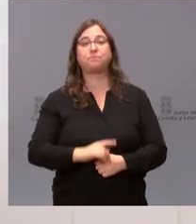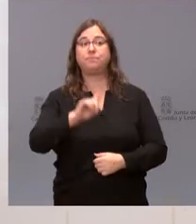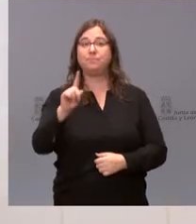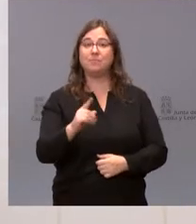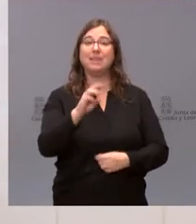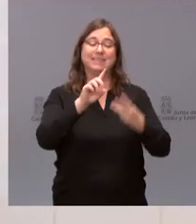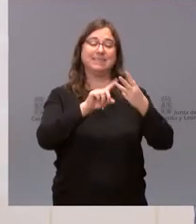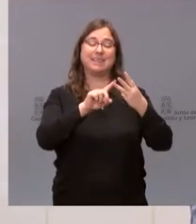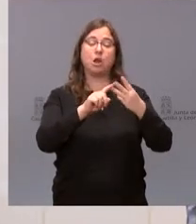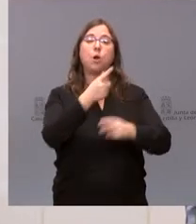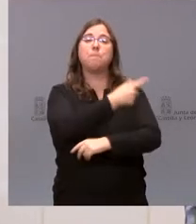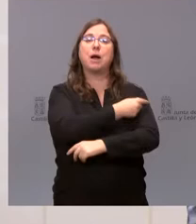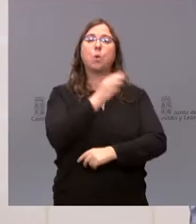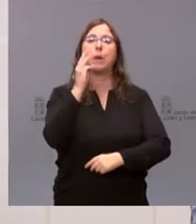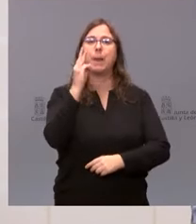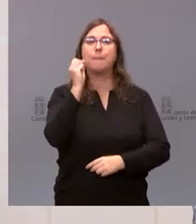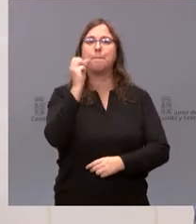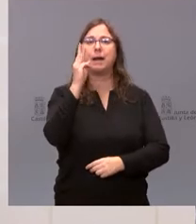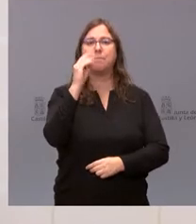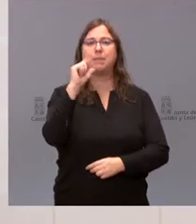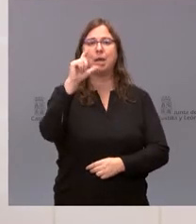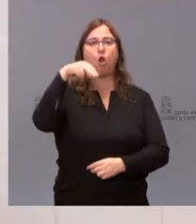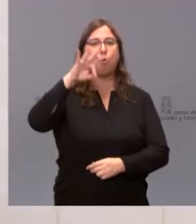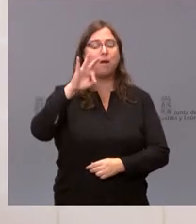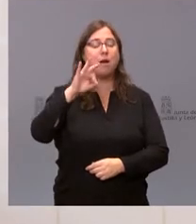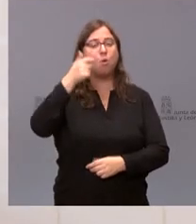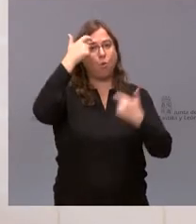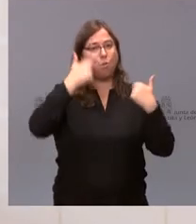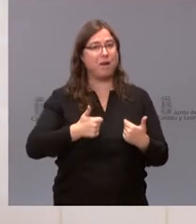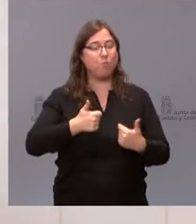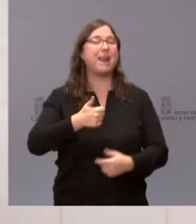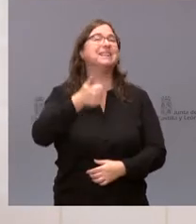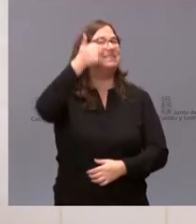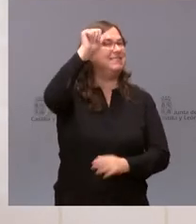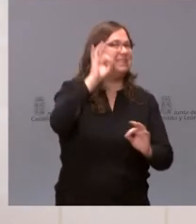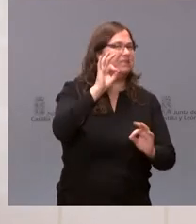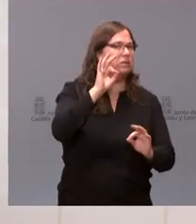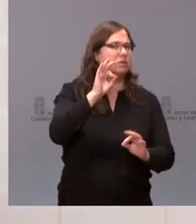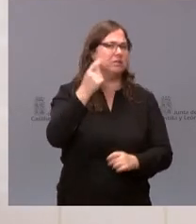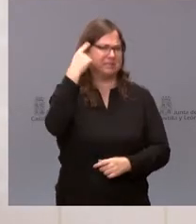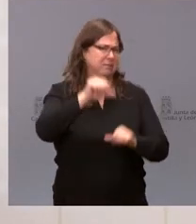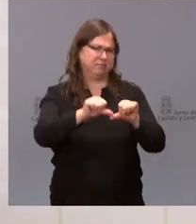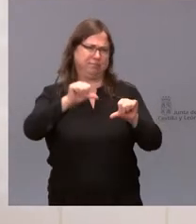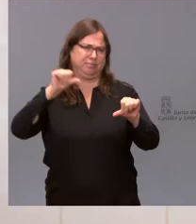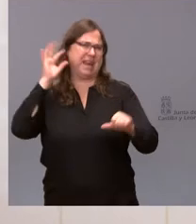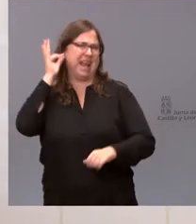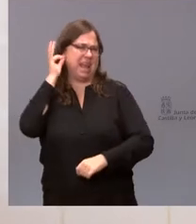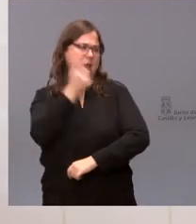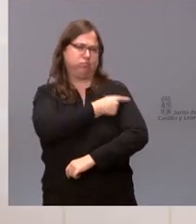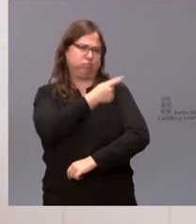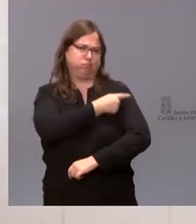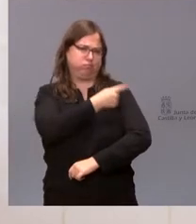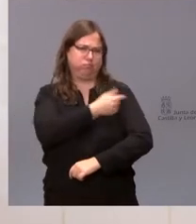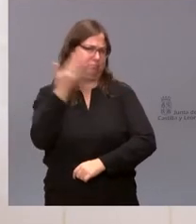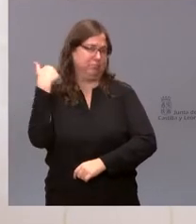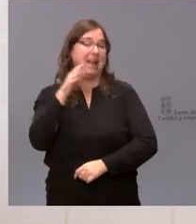vacuna del papiloma humano en varones, ya saben ustedes que a las niñas las vacunamos, se